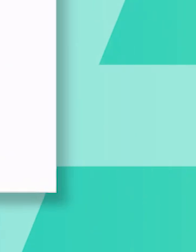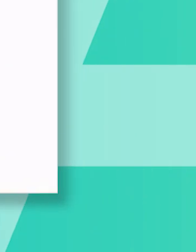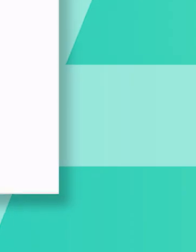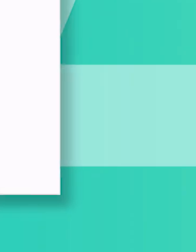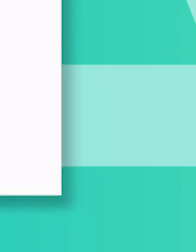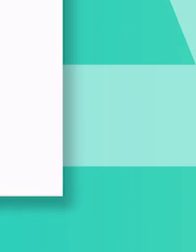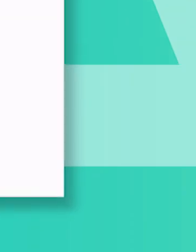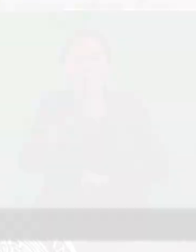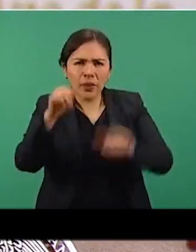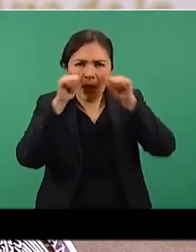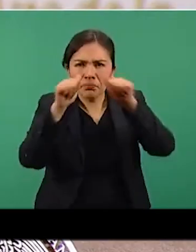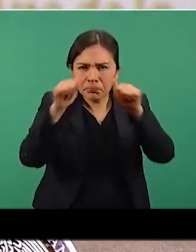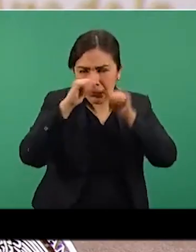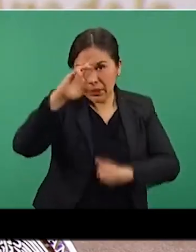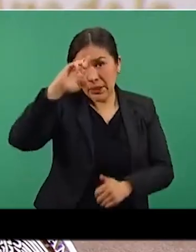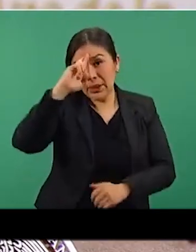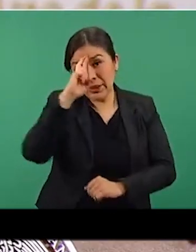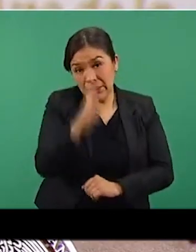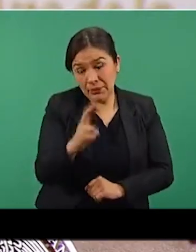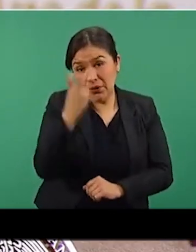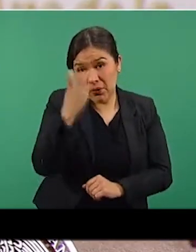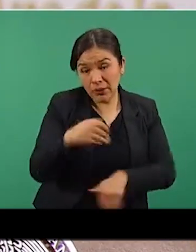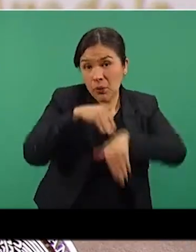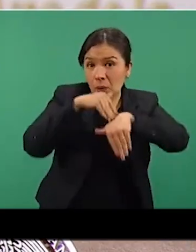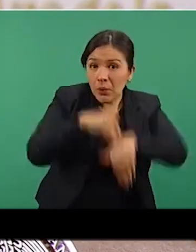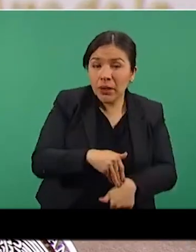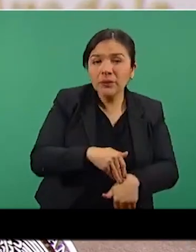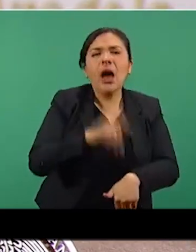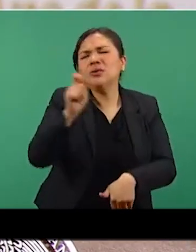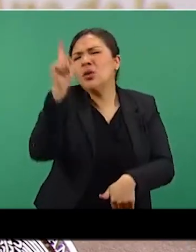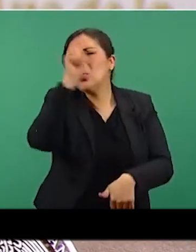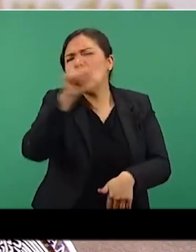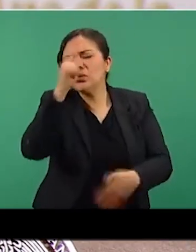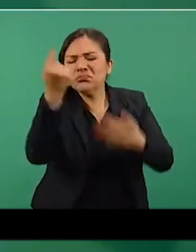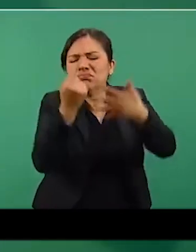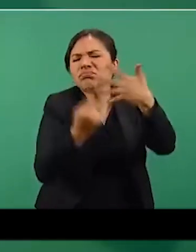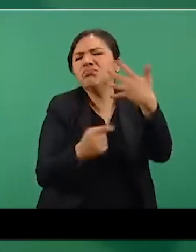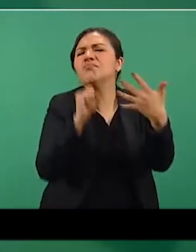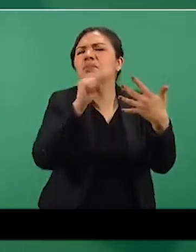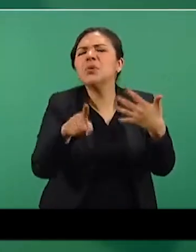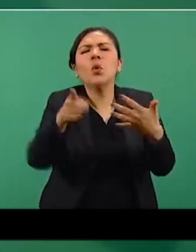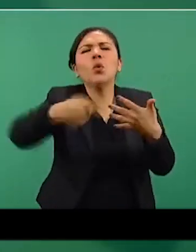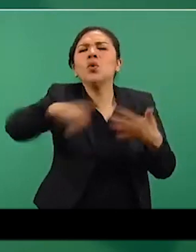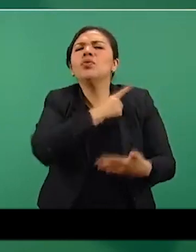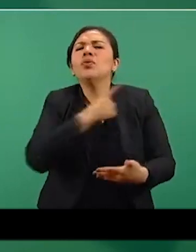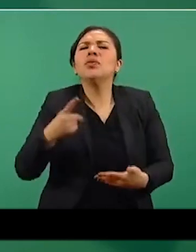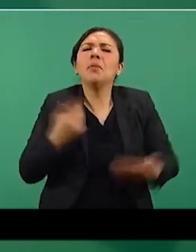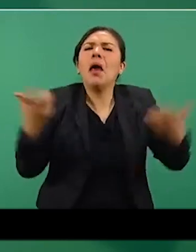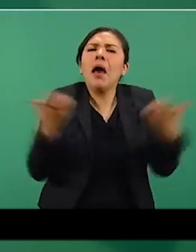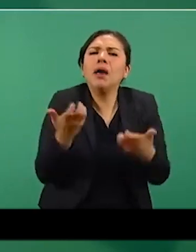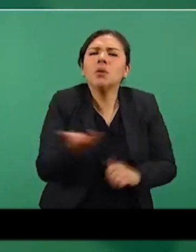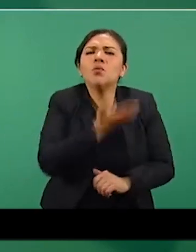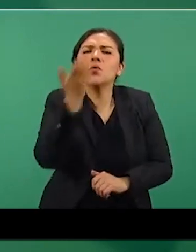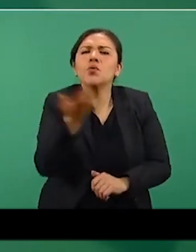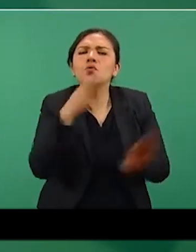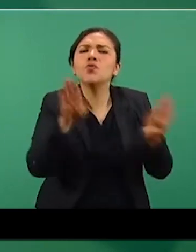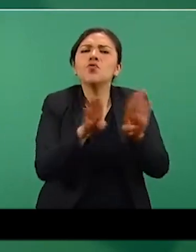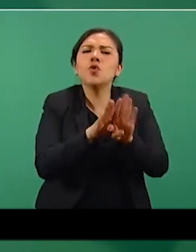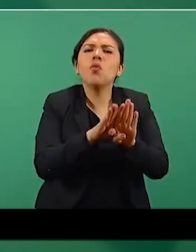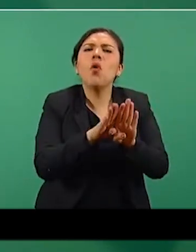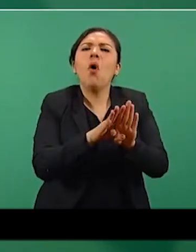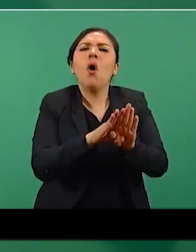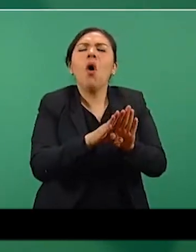quedarse en casa. Son recomendaciones que simplemente implican poner en práctica los lineamientos